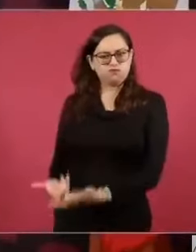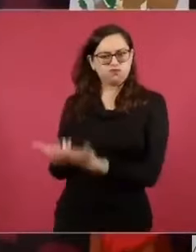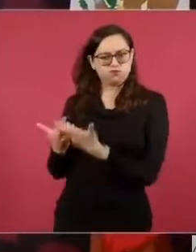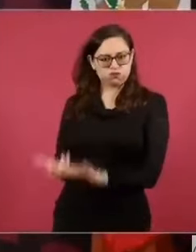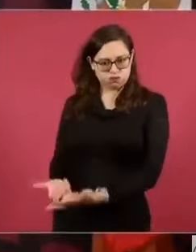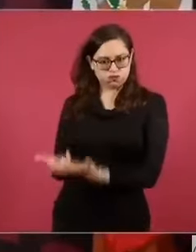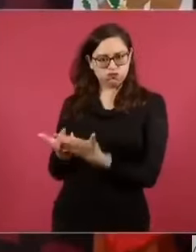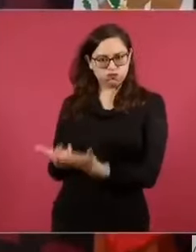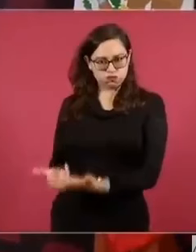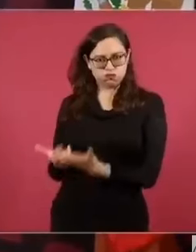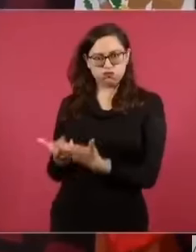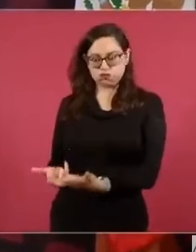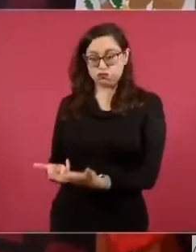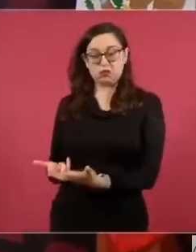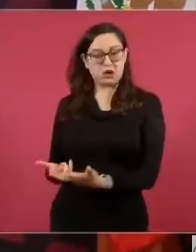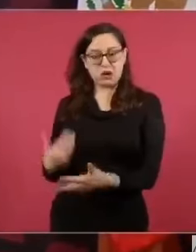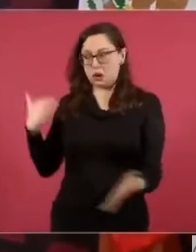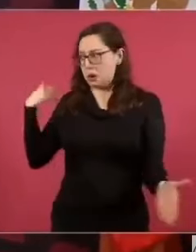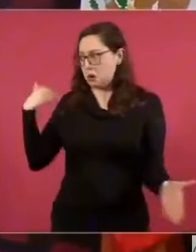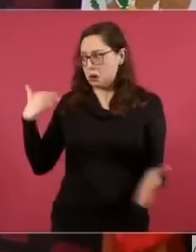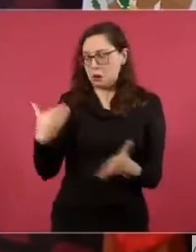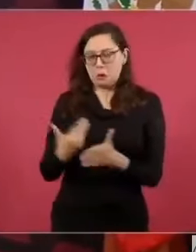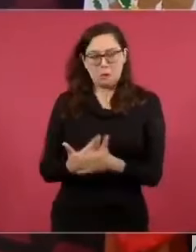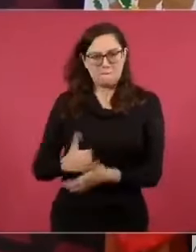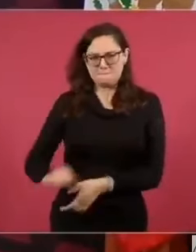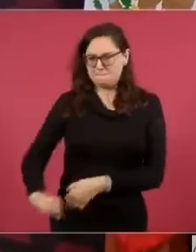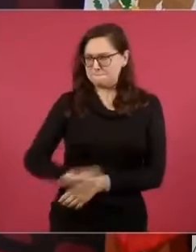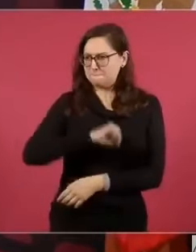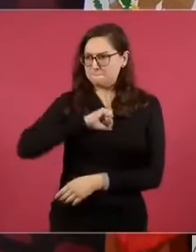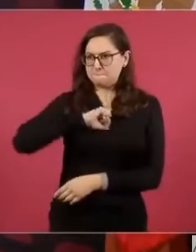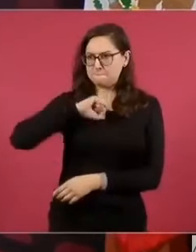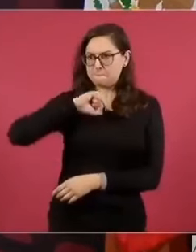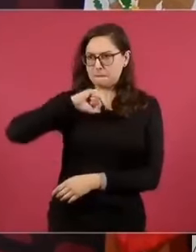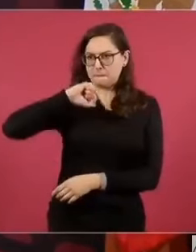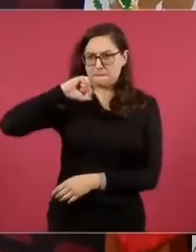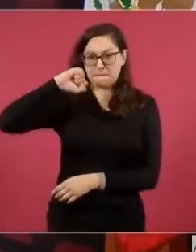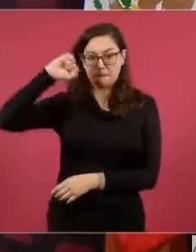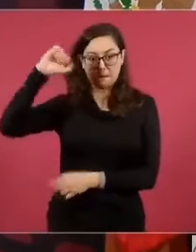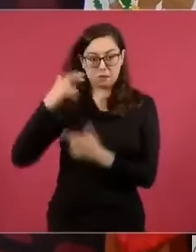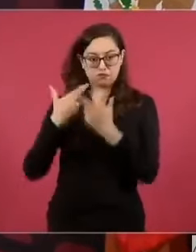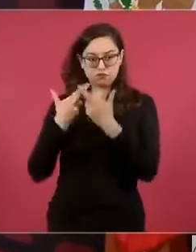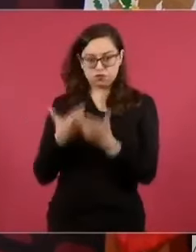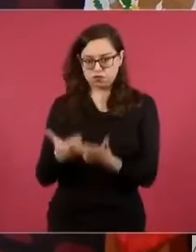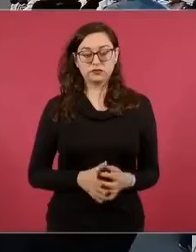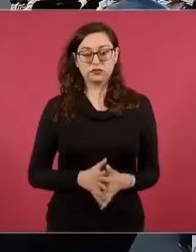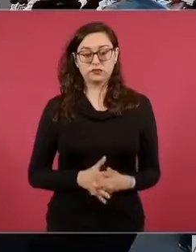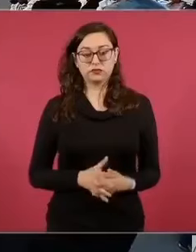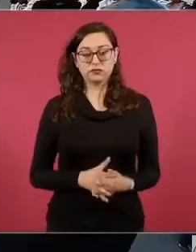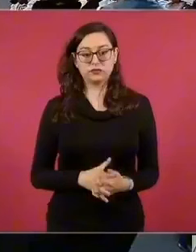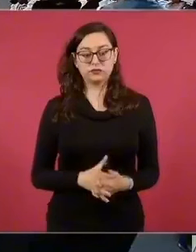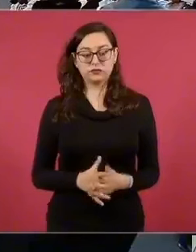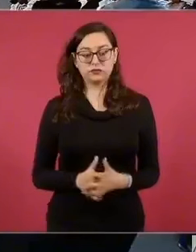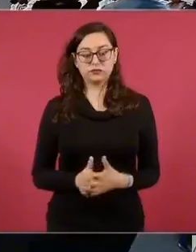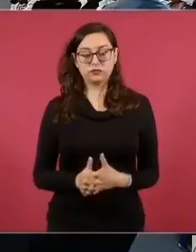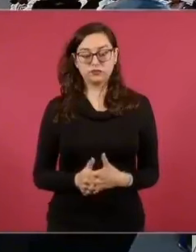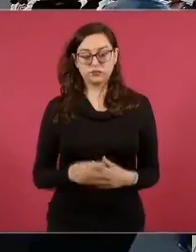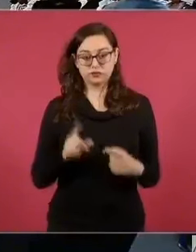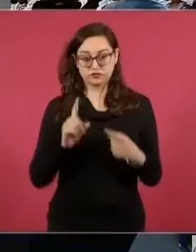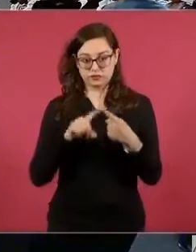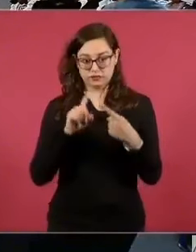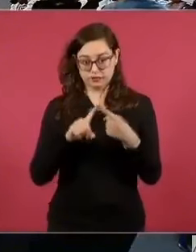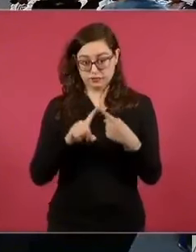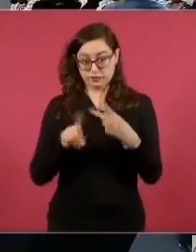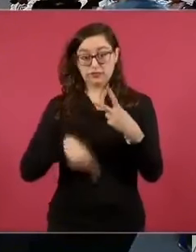récord del Banco de México. Y lo otro